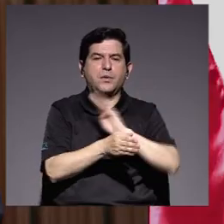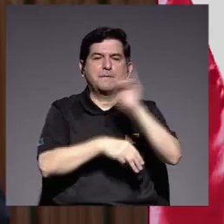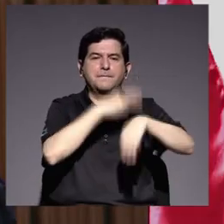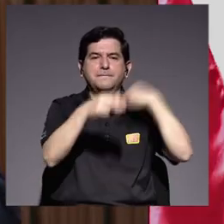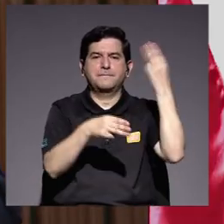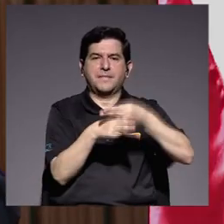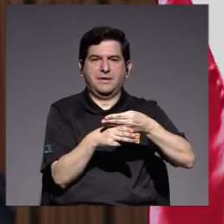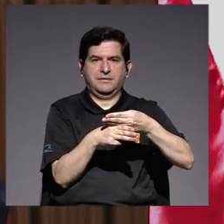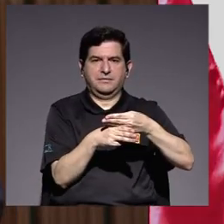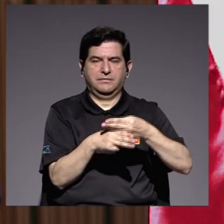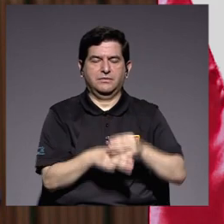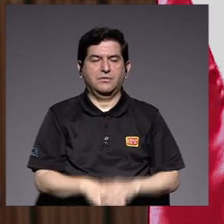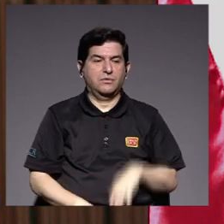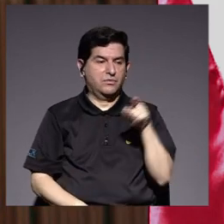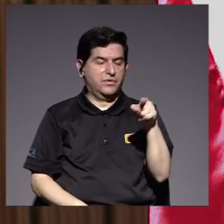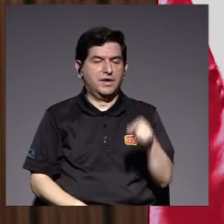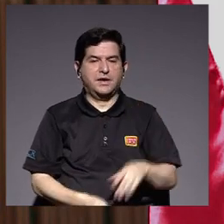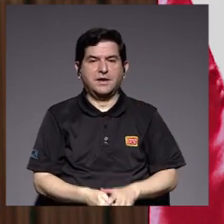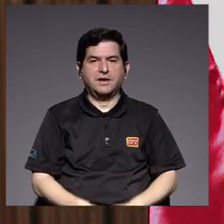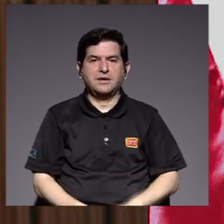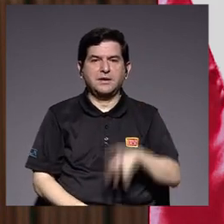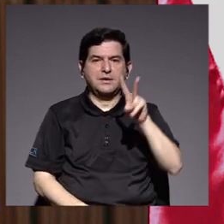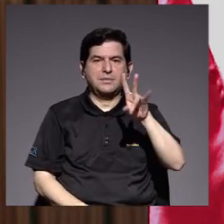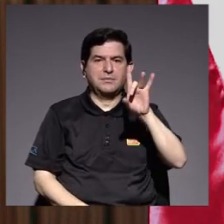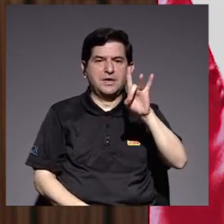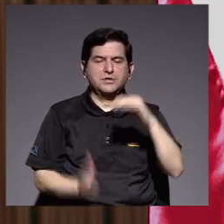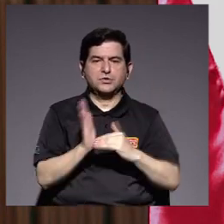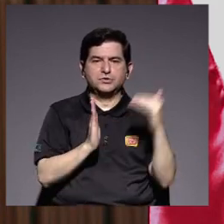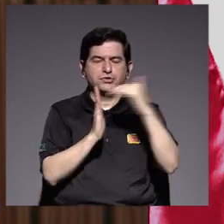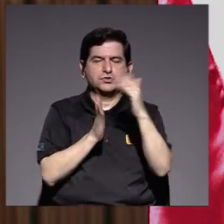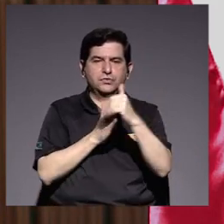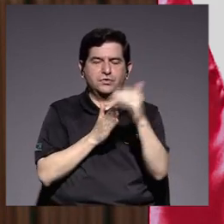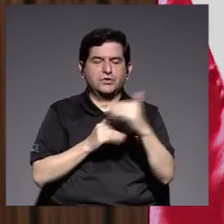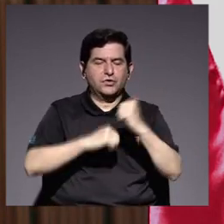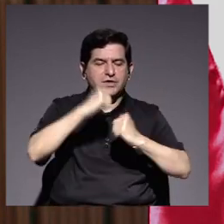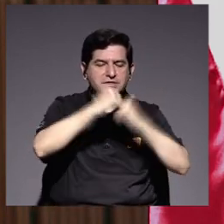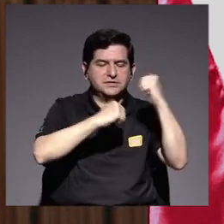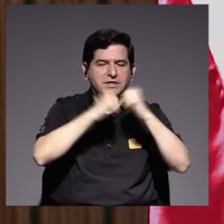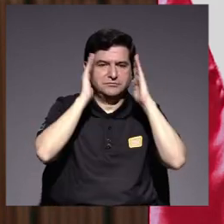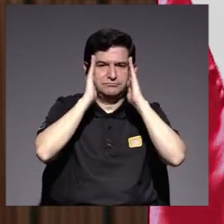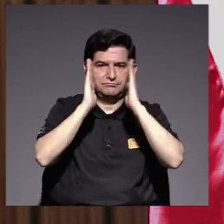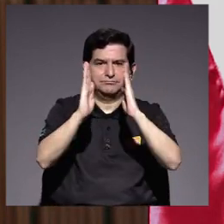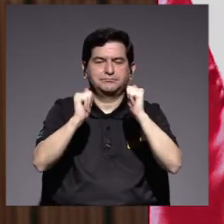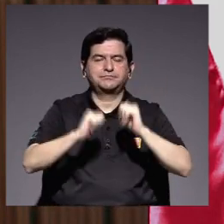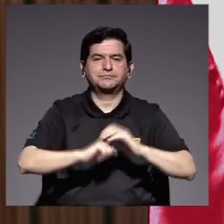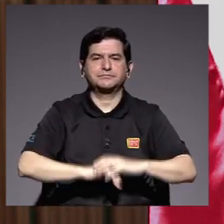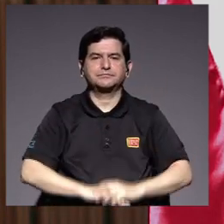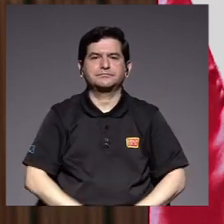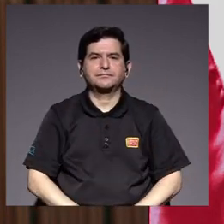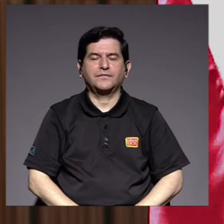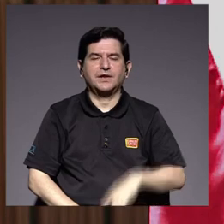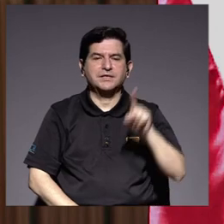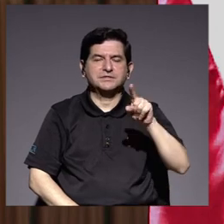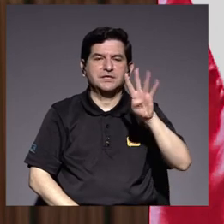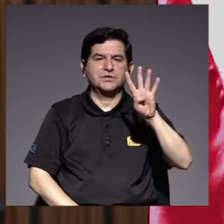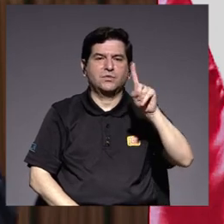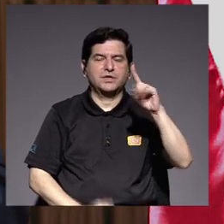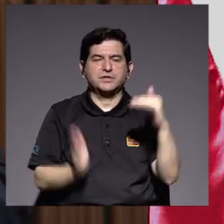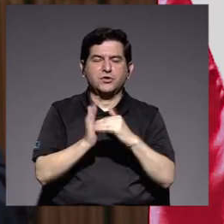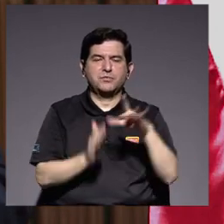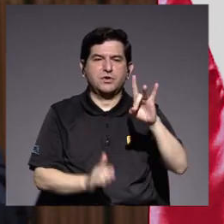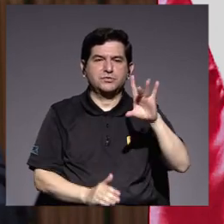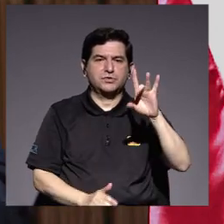de donde se han destinado más de 28 millones de dólares a infraestructura más de 141 mil